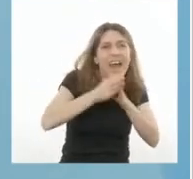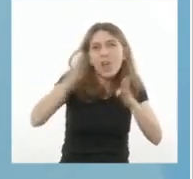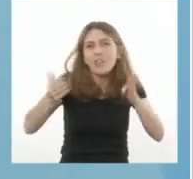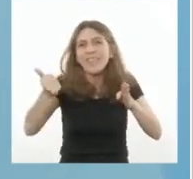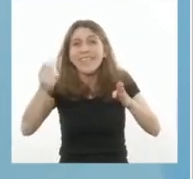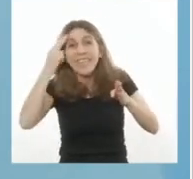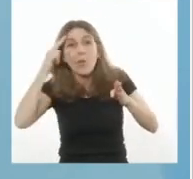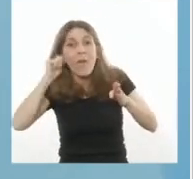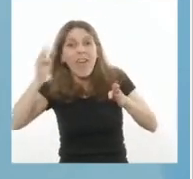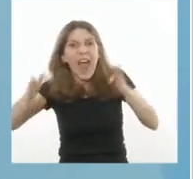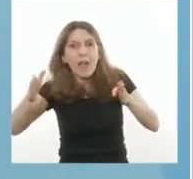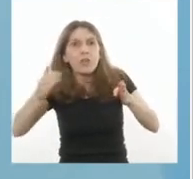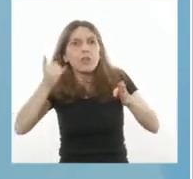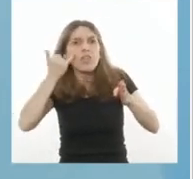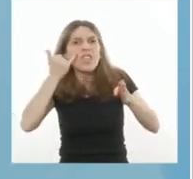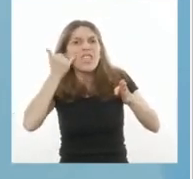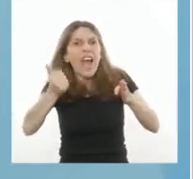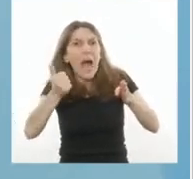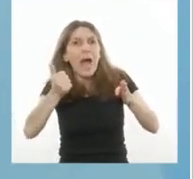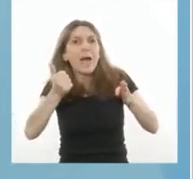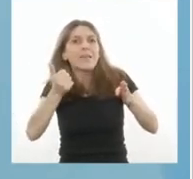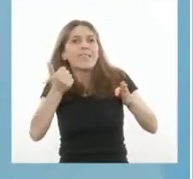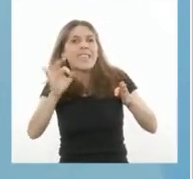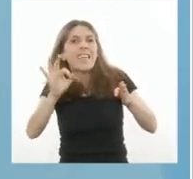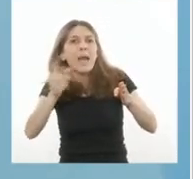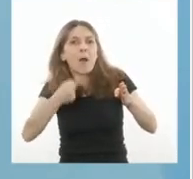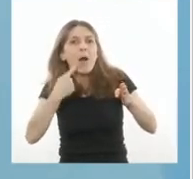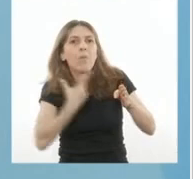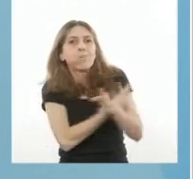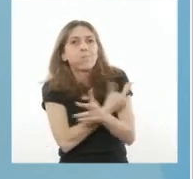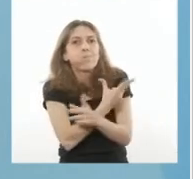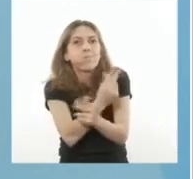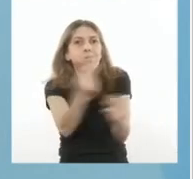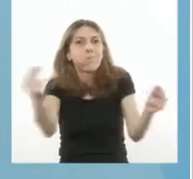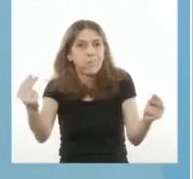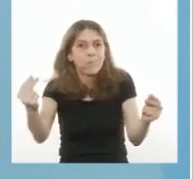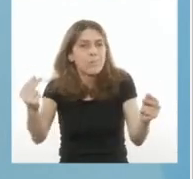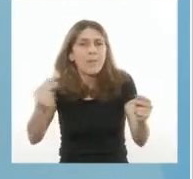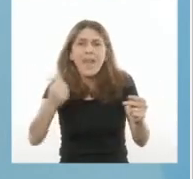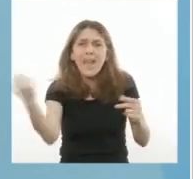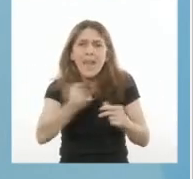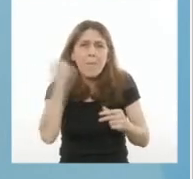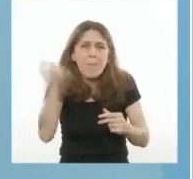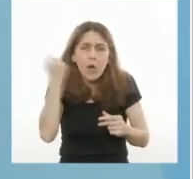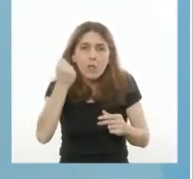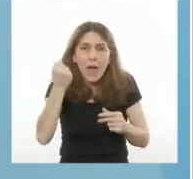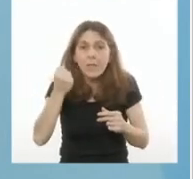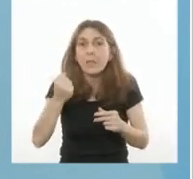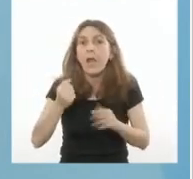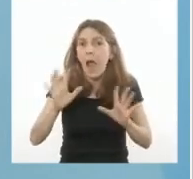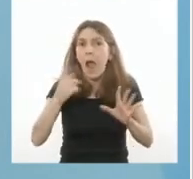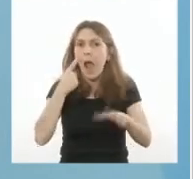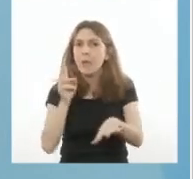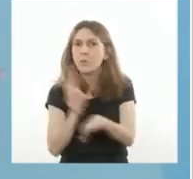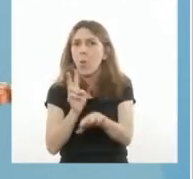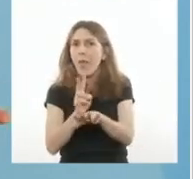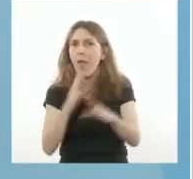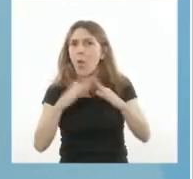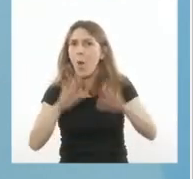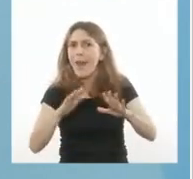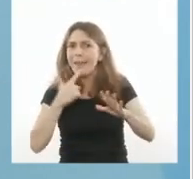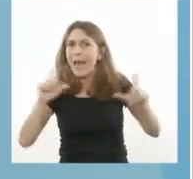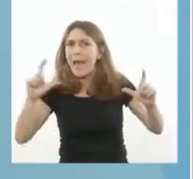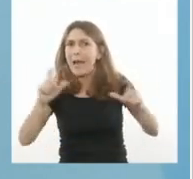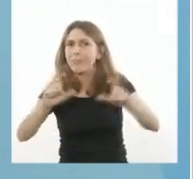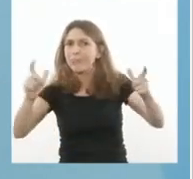años vacunadas. Esto es clave. El tiempo que ganamos con la prevención lo usamos para